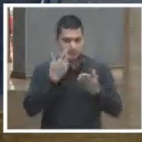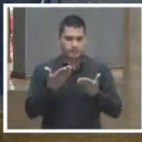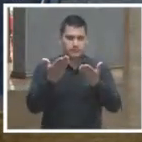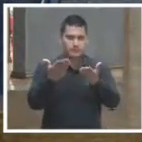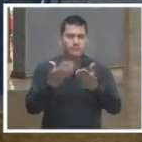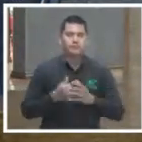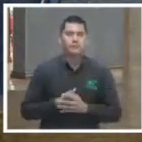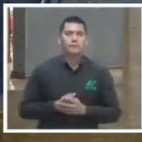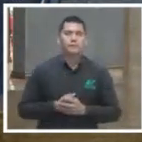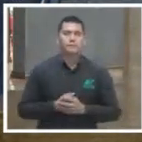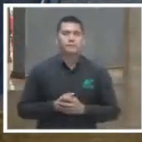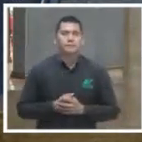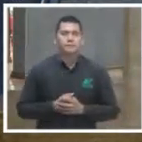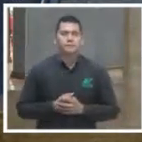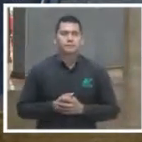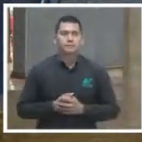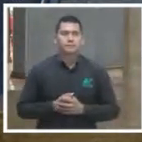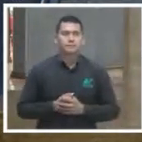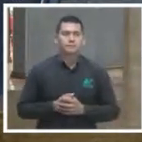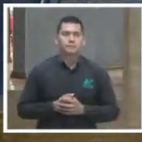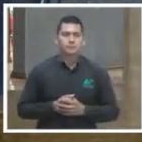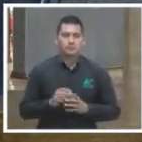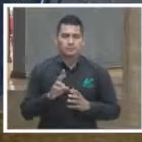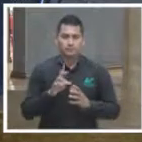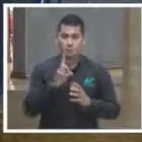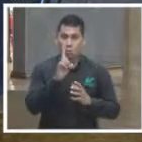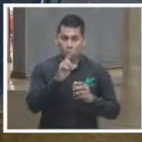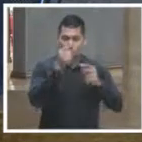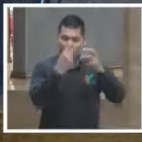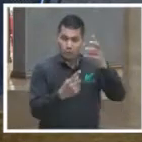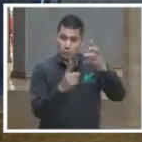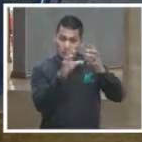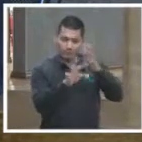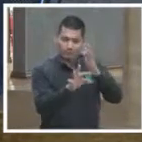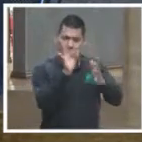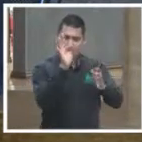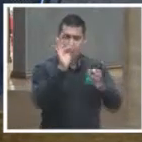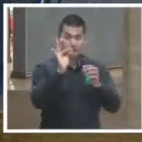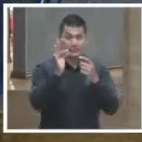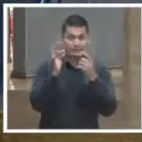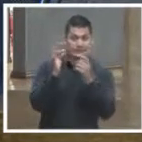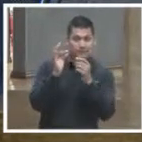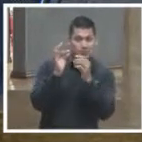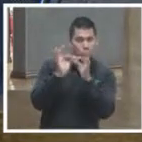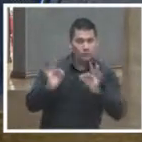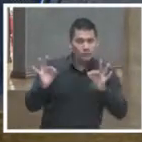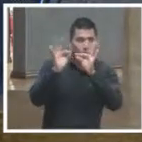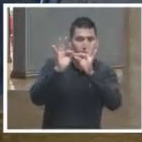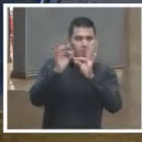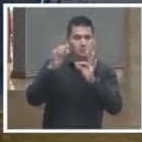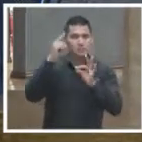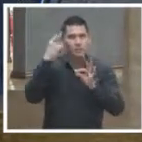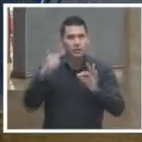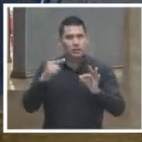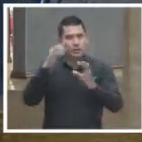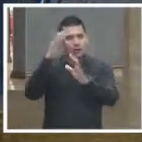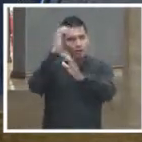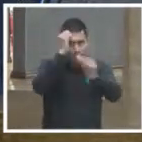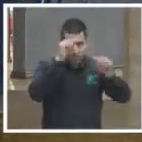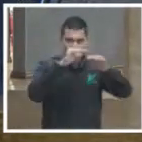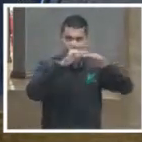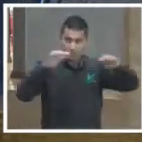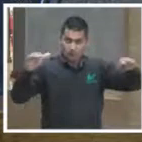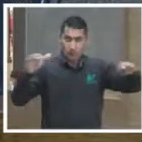un elemento central, o bueno, indispensable, una dimensión indispensable de cualquier democracia, es